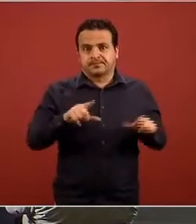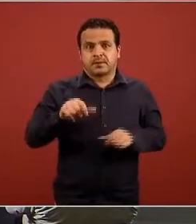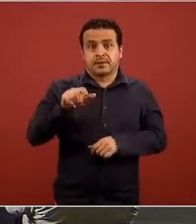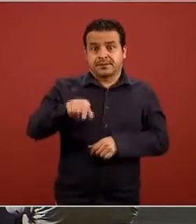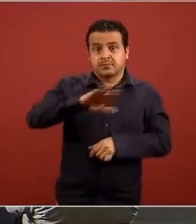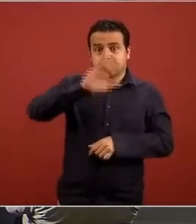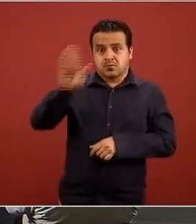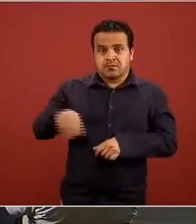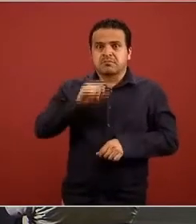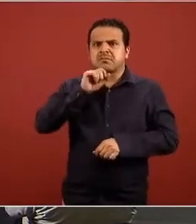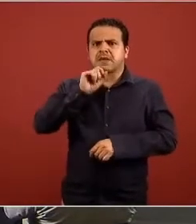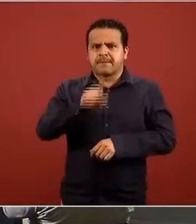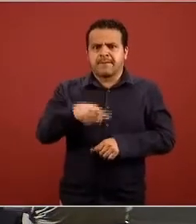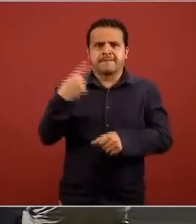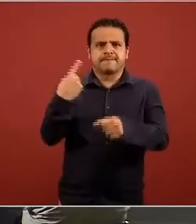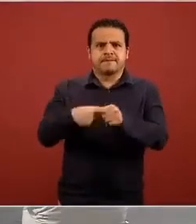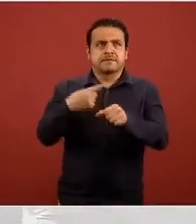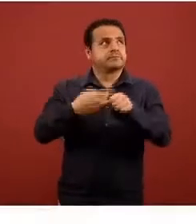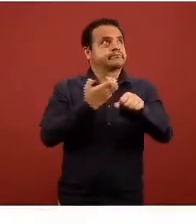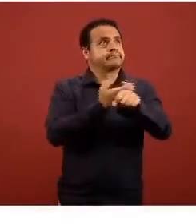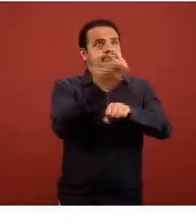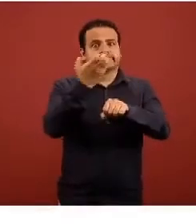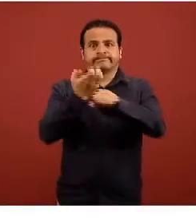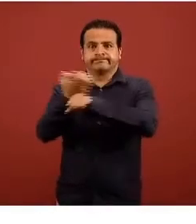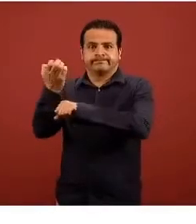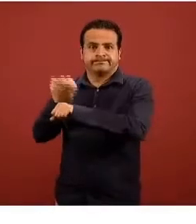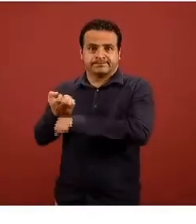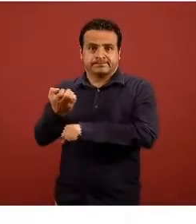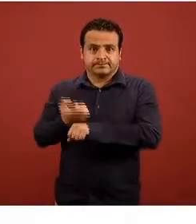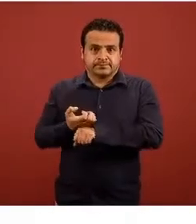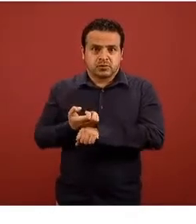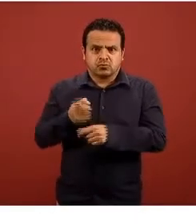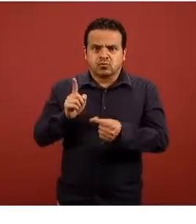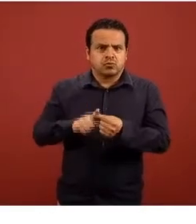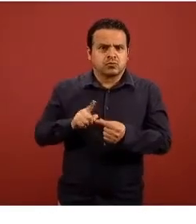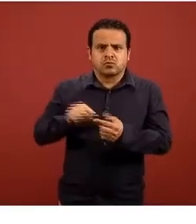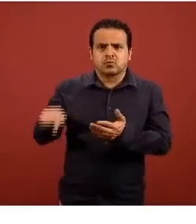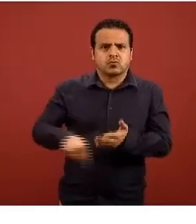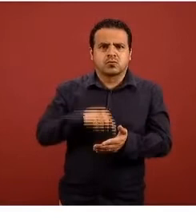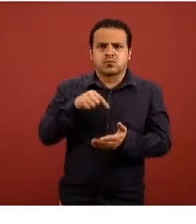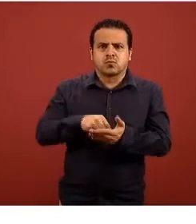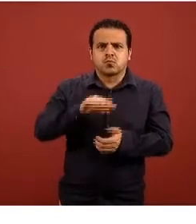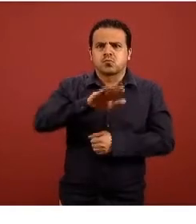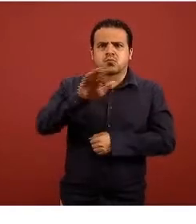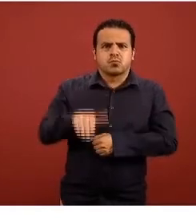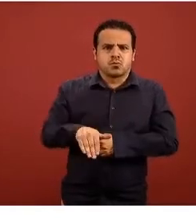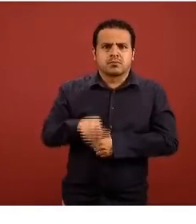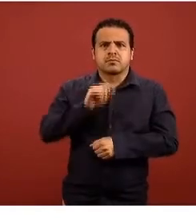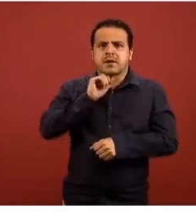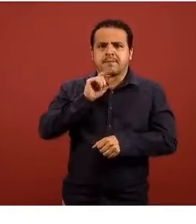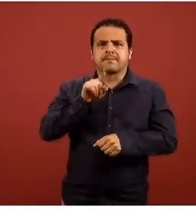entidad federativa donde ocurrió la defunción e igual podemos ver las fracciones es decir que estados